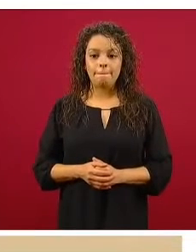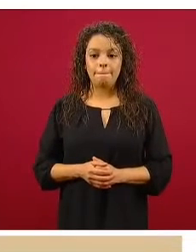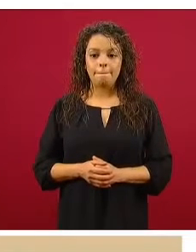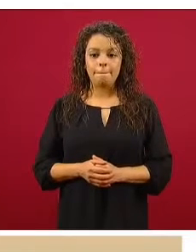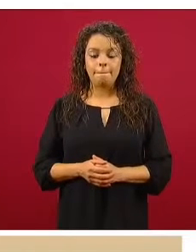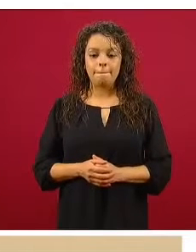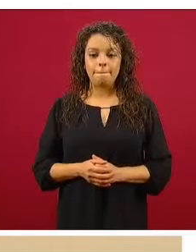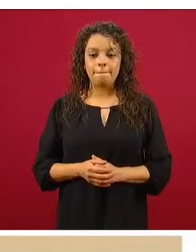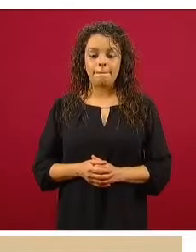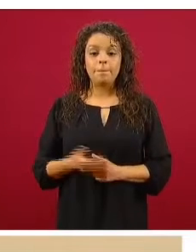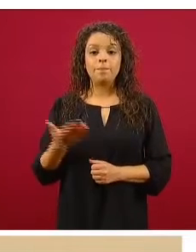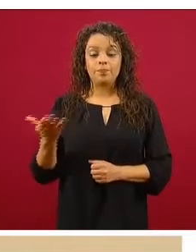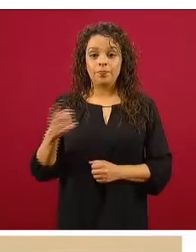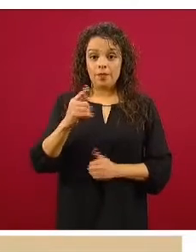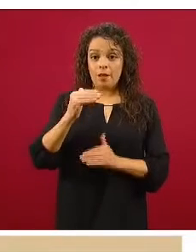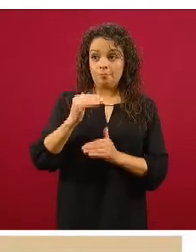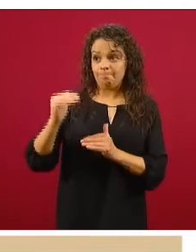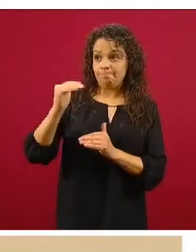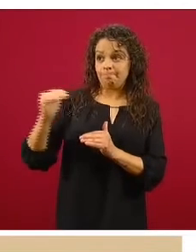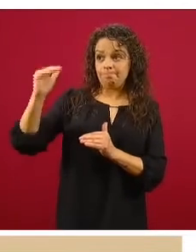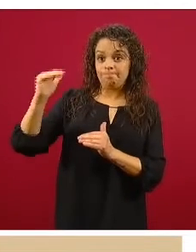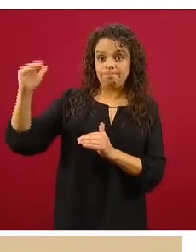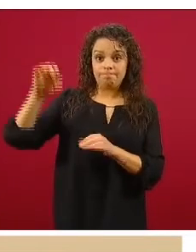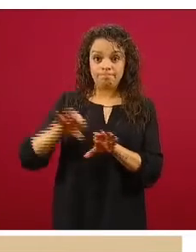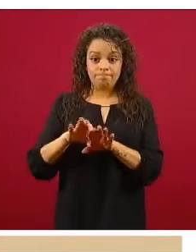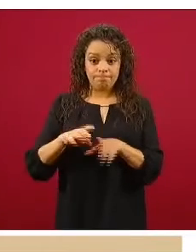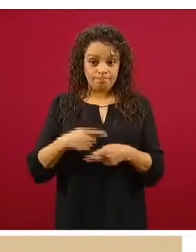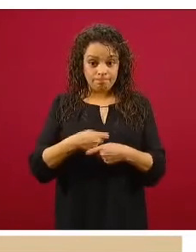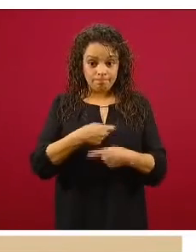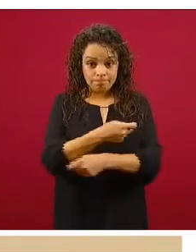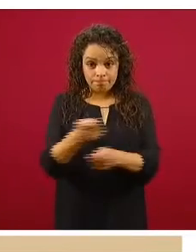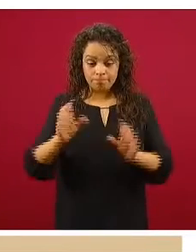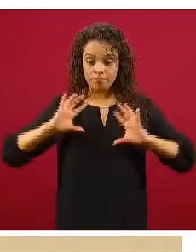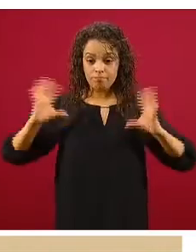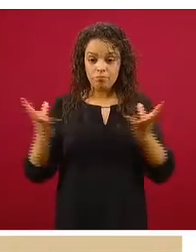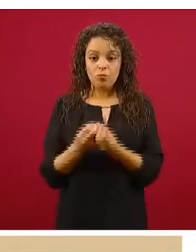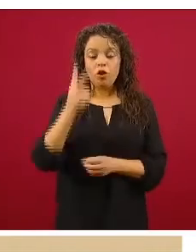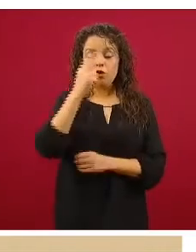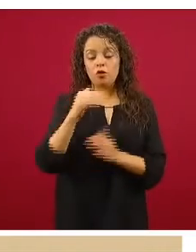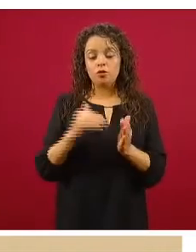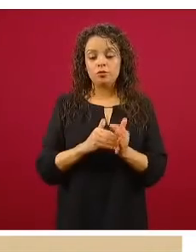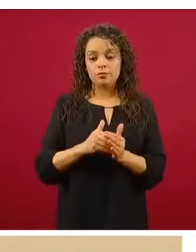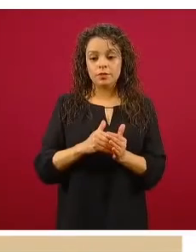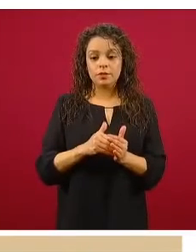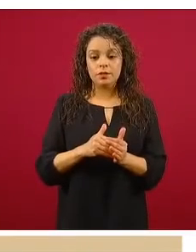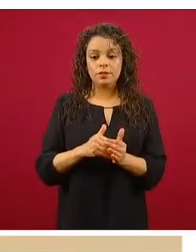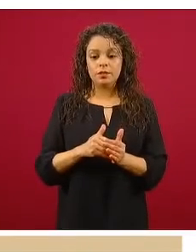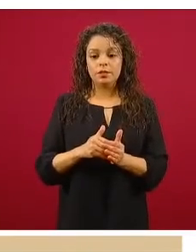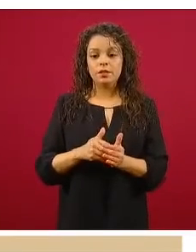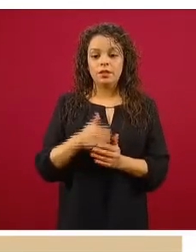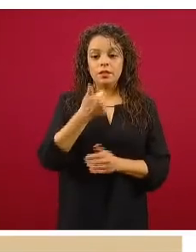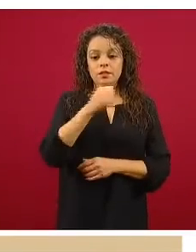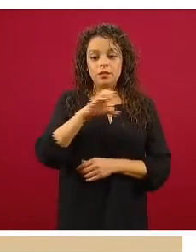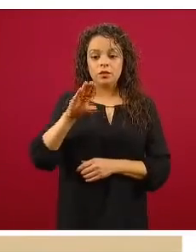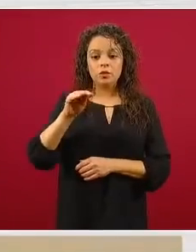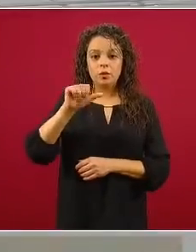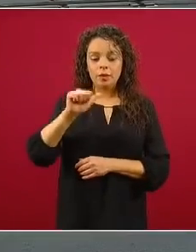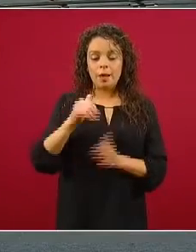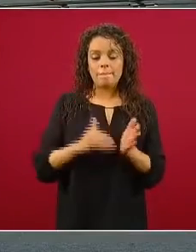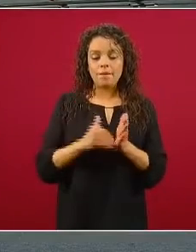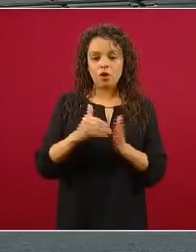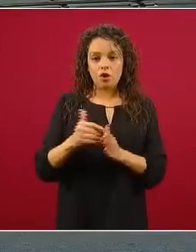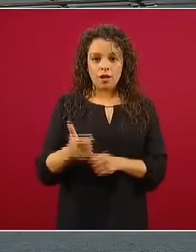haciendo las distribuciones y el monto total que ya es de dos mil 696 millones de pesos. La siguiente.